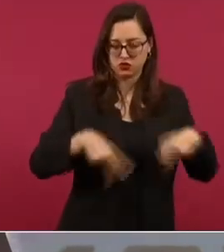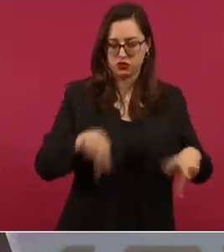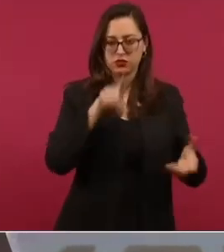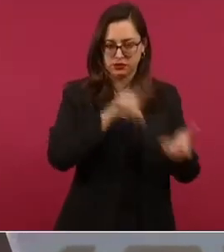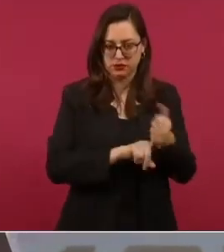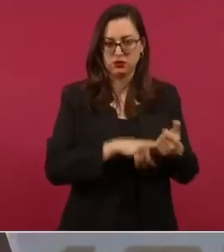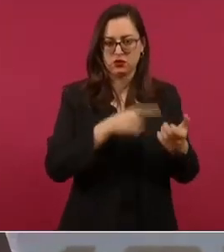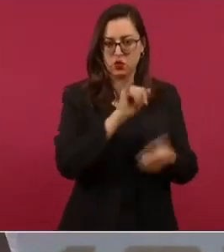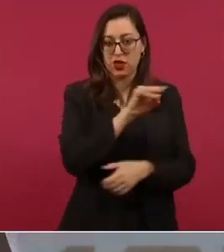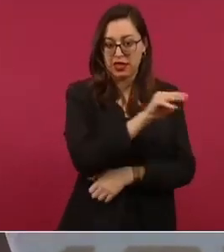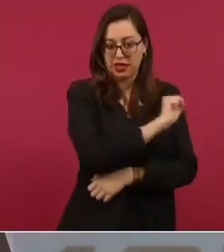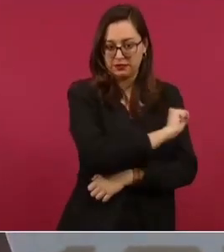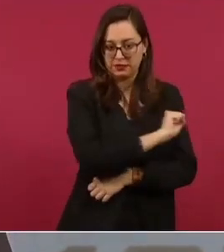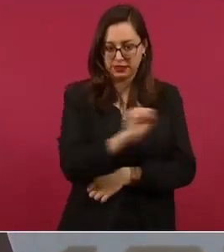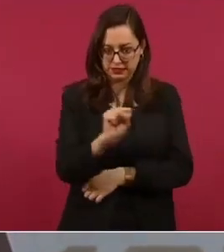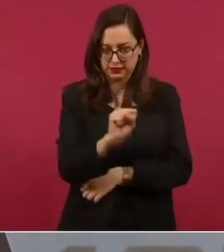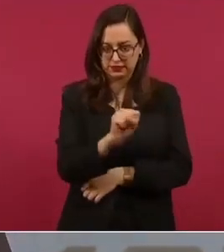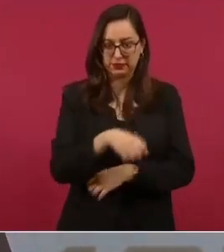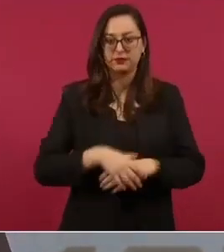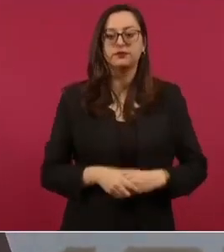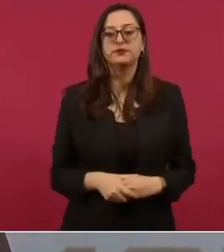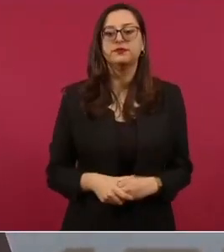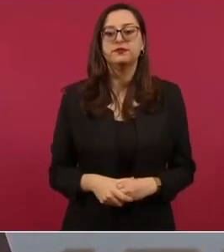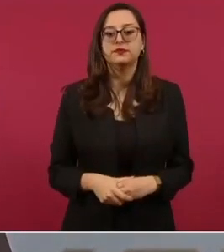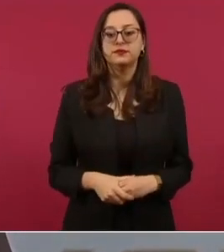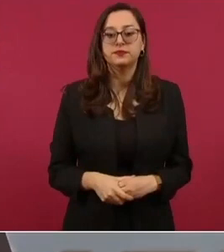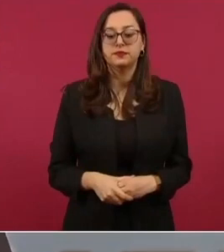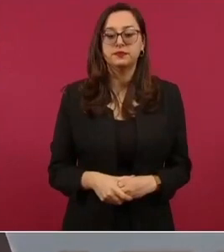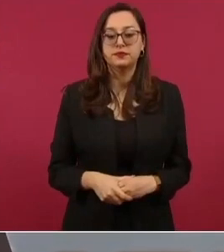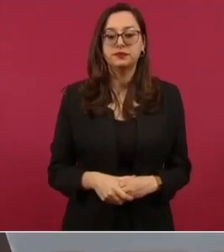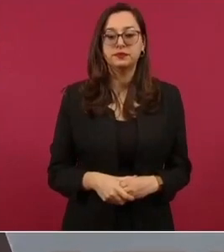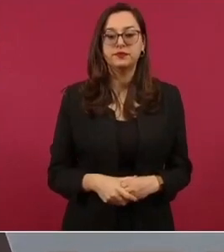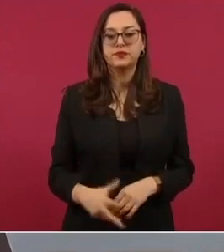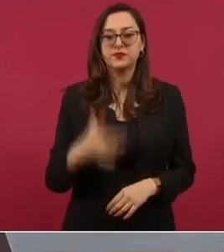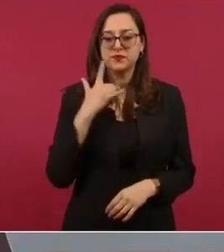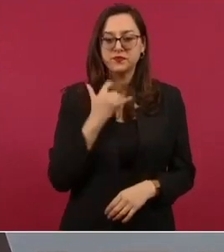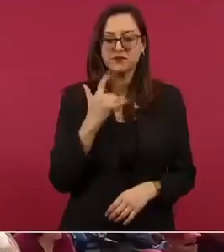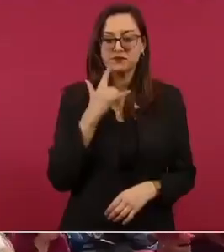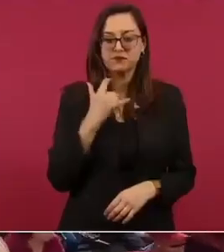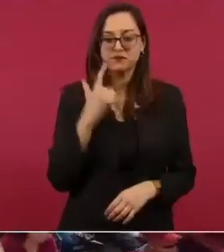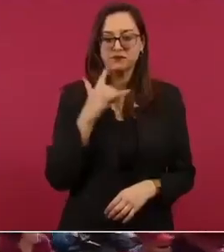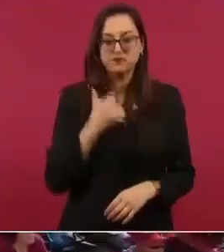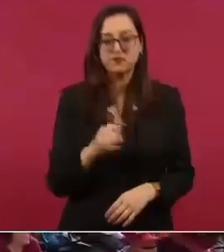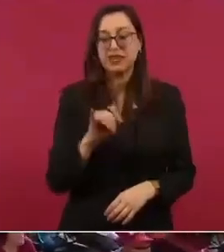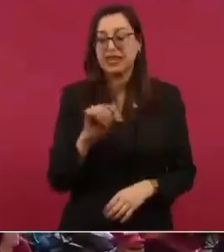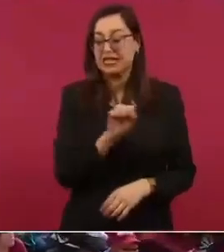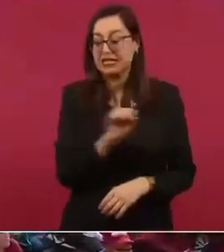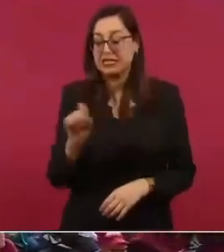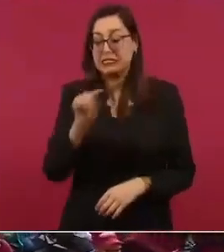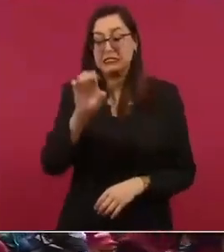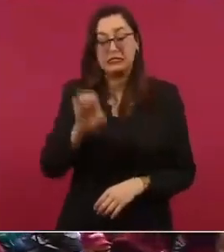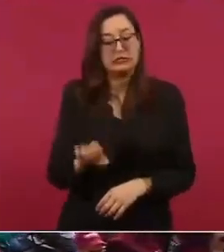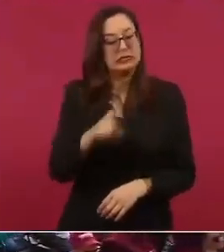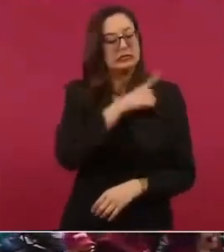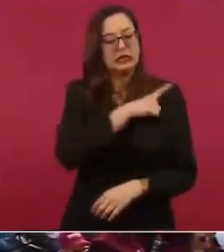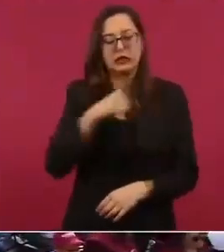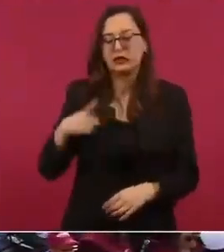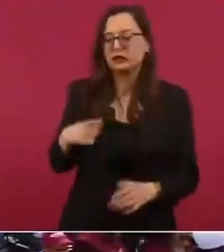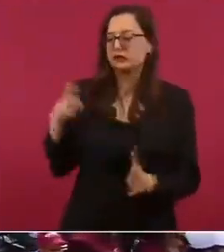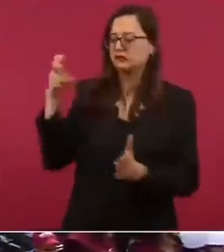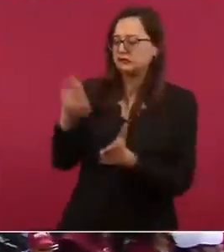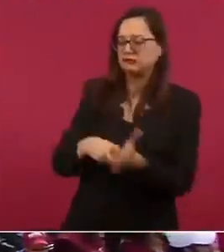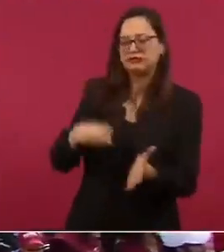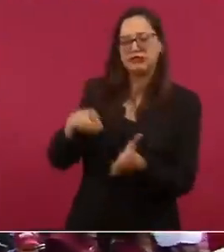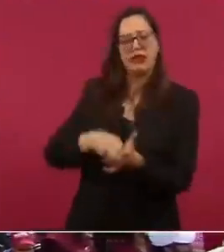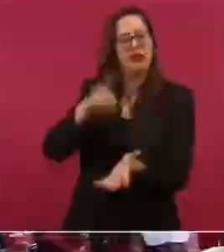estamos reformando a fondo el Issste limpiándolo de